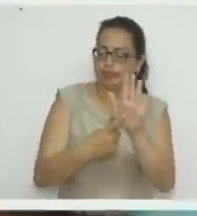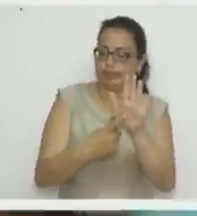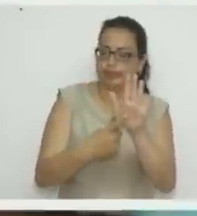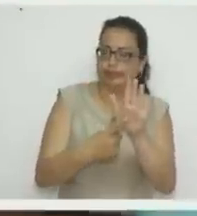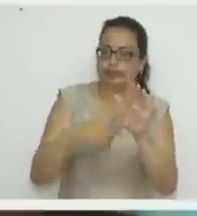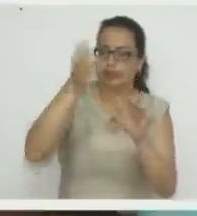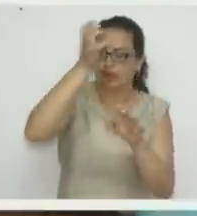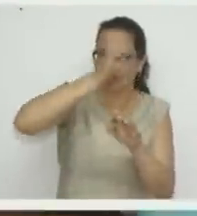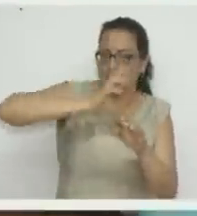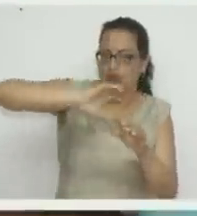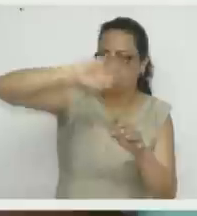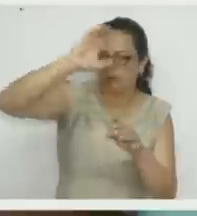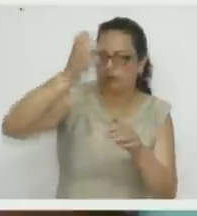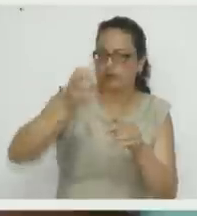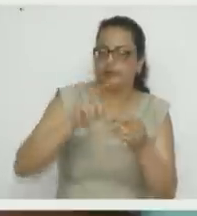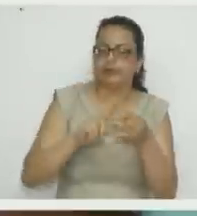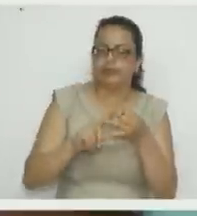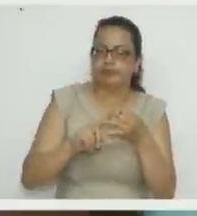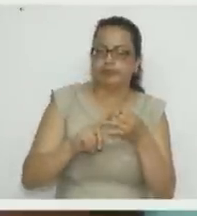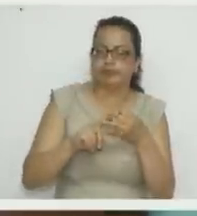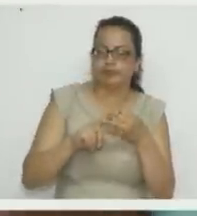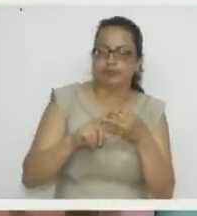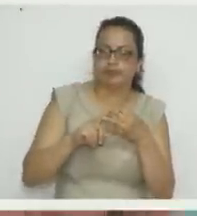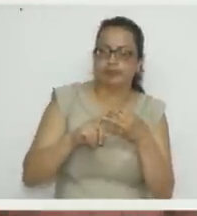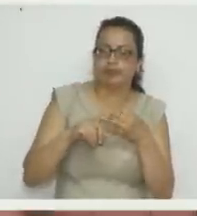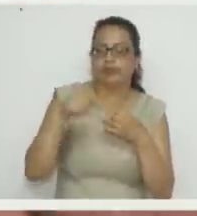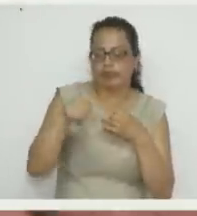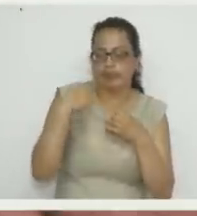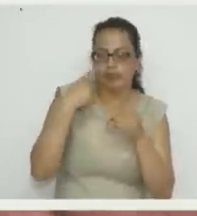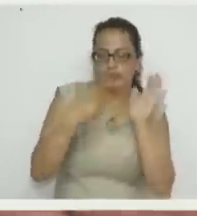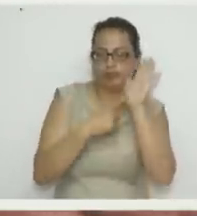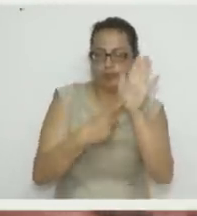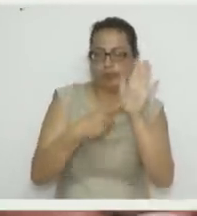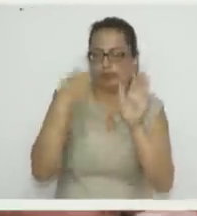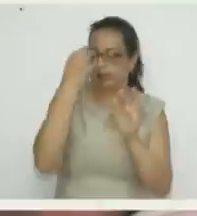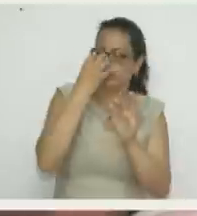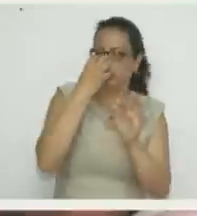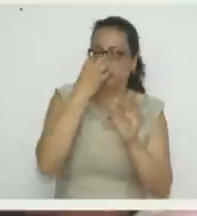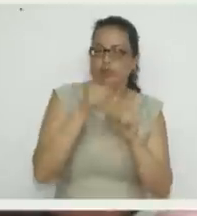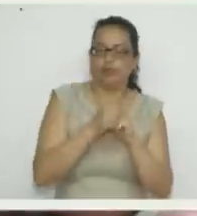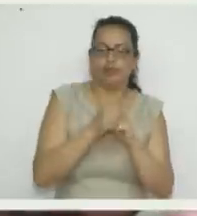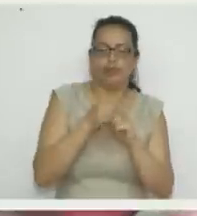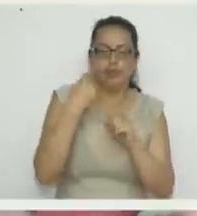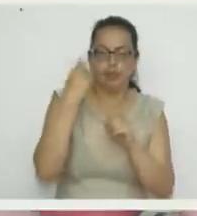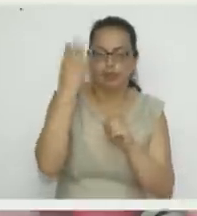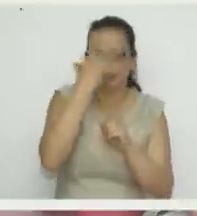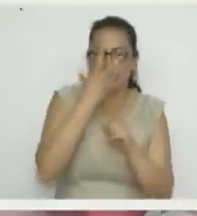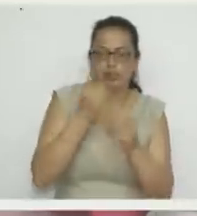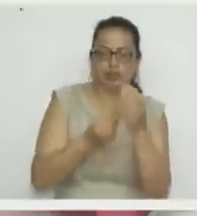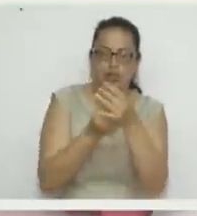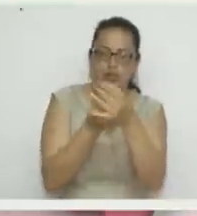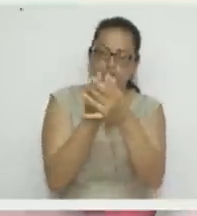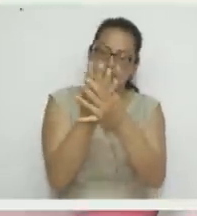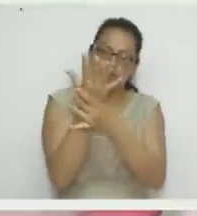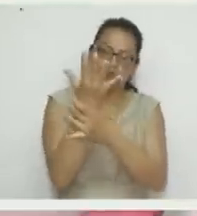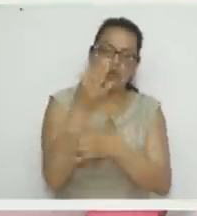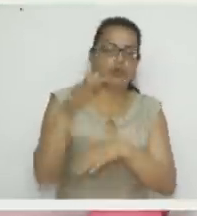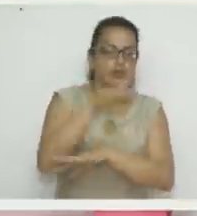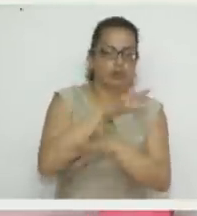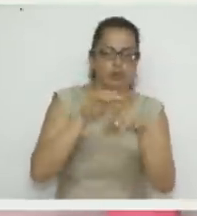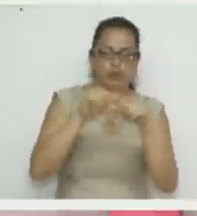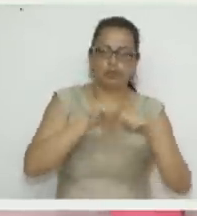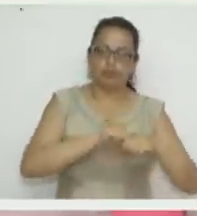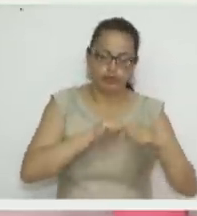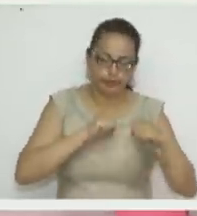elefante. Más adelante les mostramos. Ahí está el osito. Miren qué bonito. Las florecitas, todo les enseña a hacer, ¿cierto? Sí,